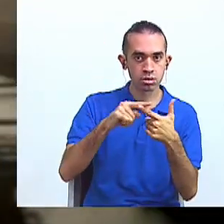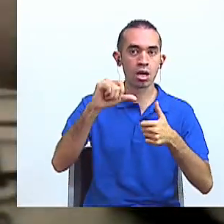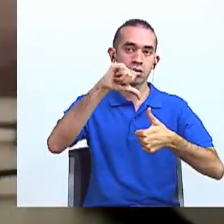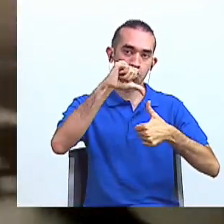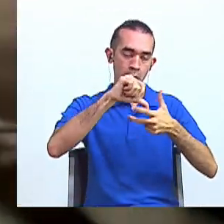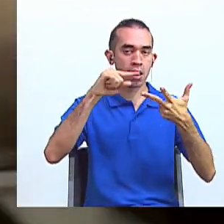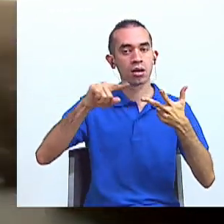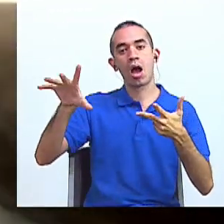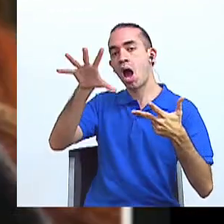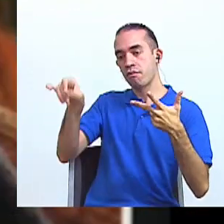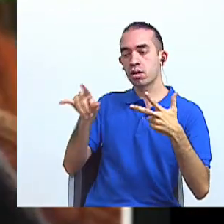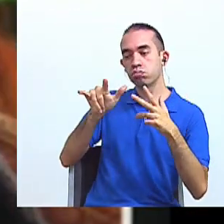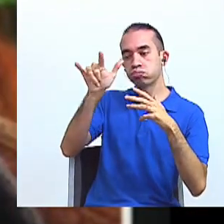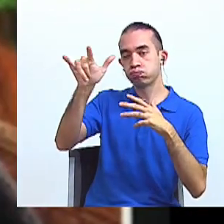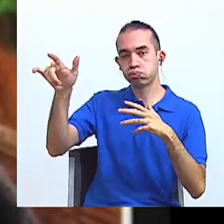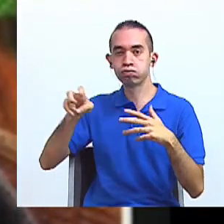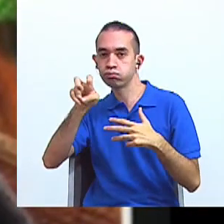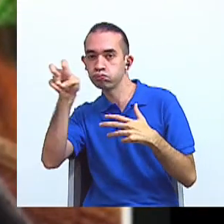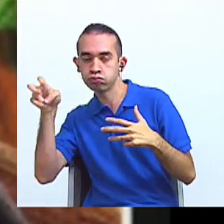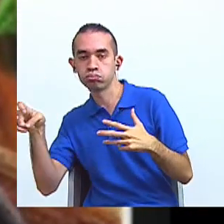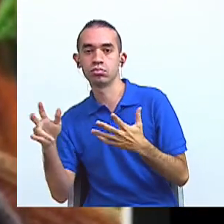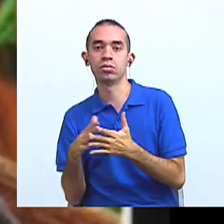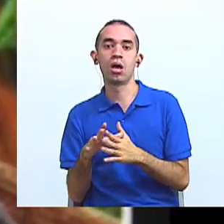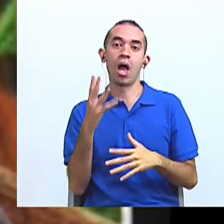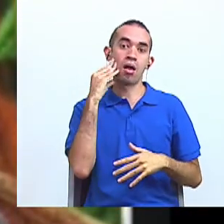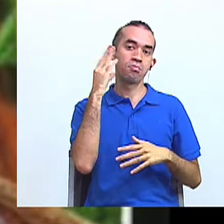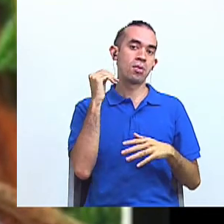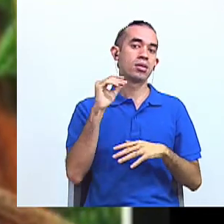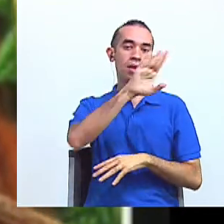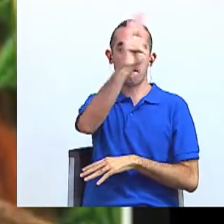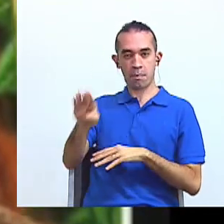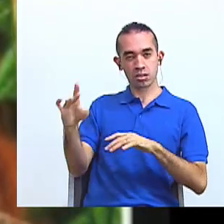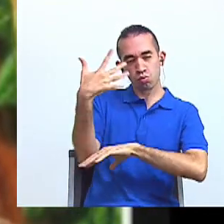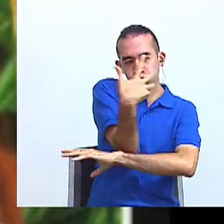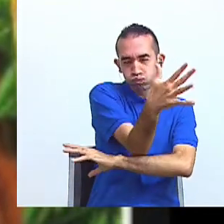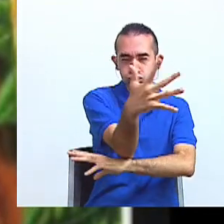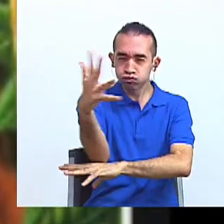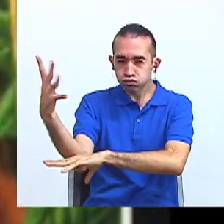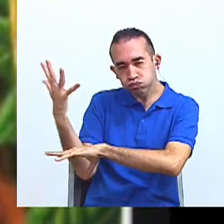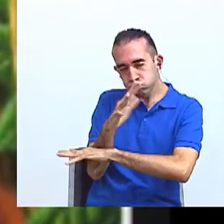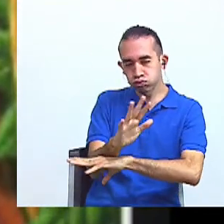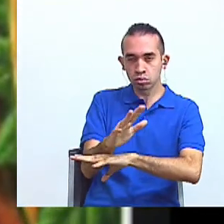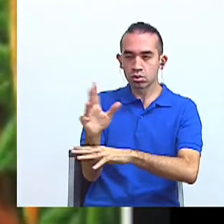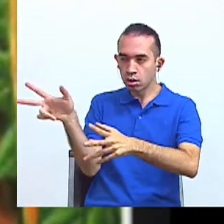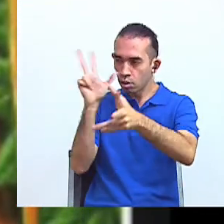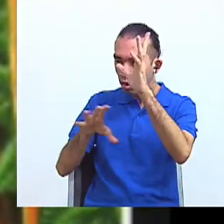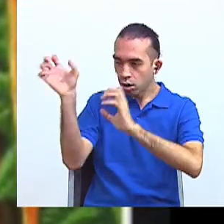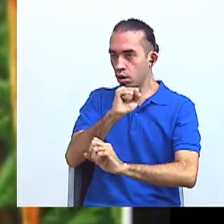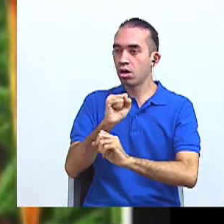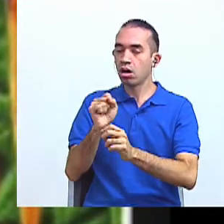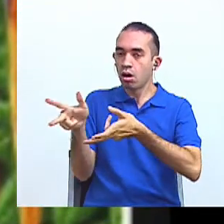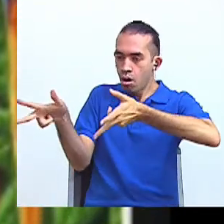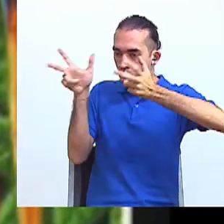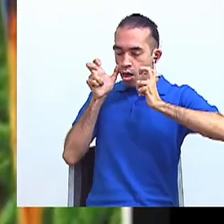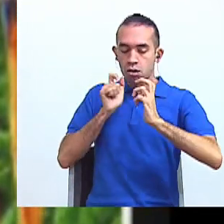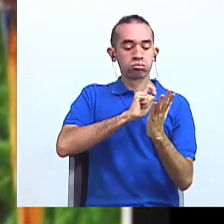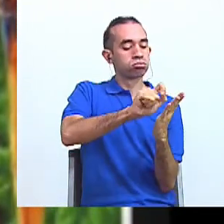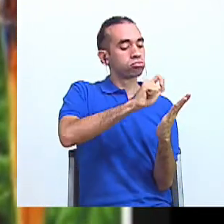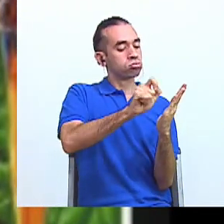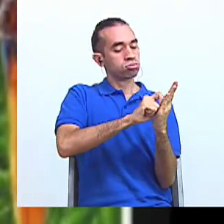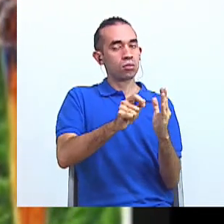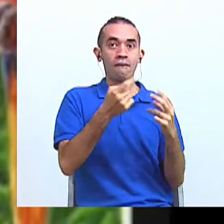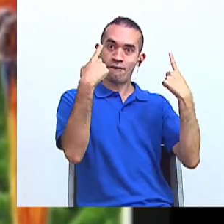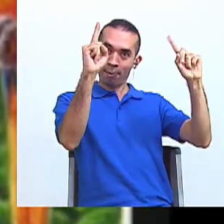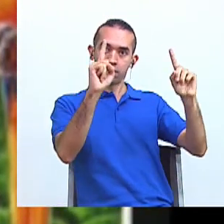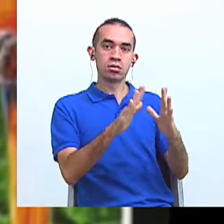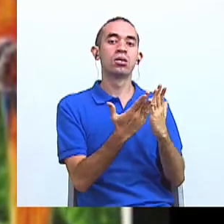África como corresponsal. Su experiencia en la Amazonía lo llevaría a publicar su obra más conocida, un viejo que leía novelas de amor